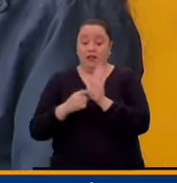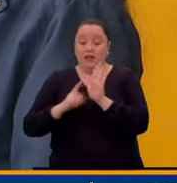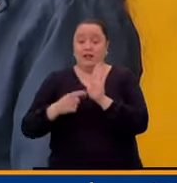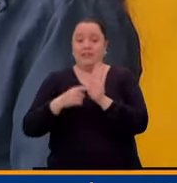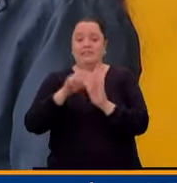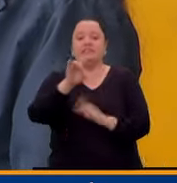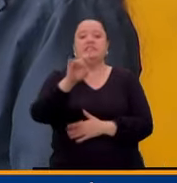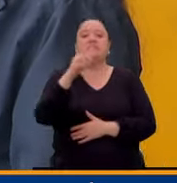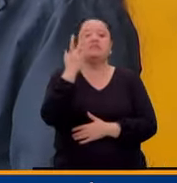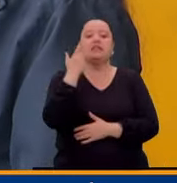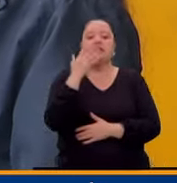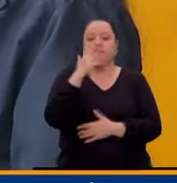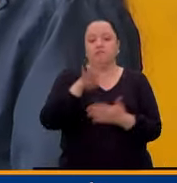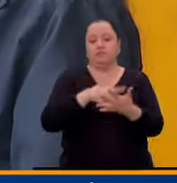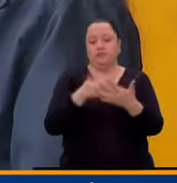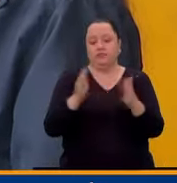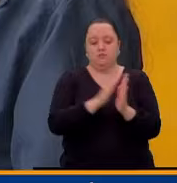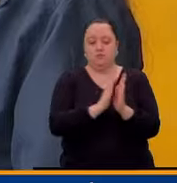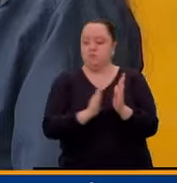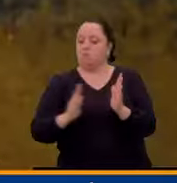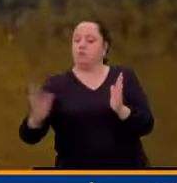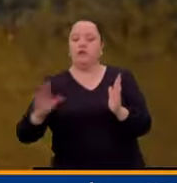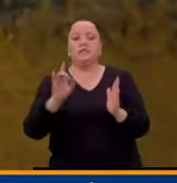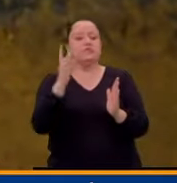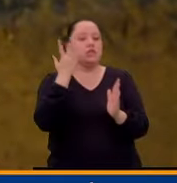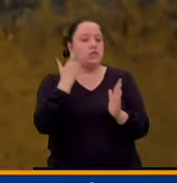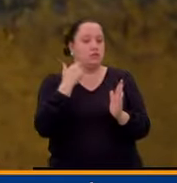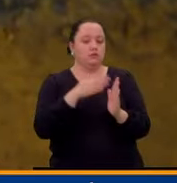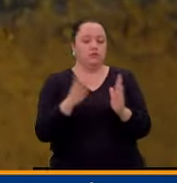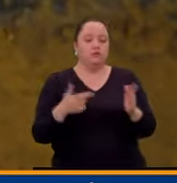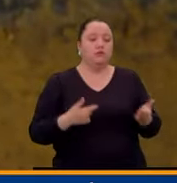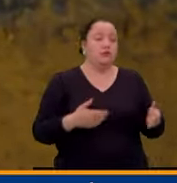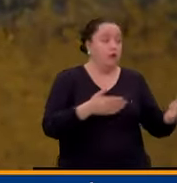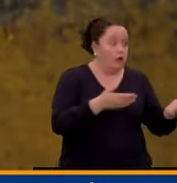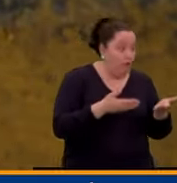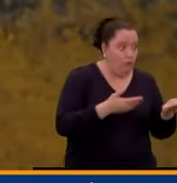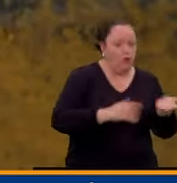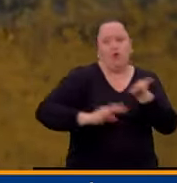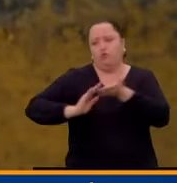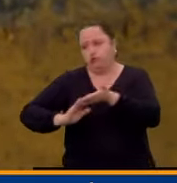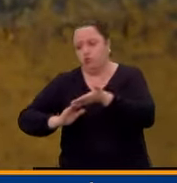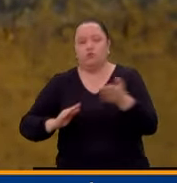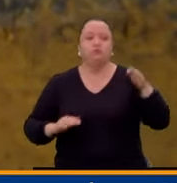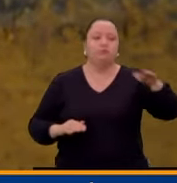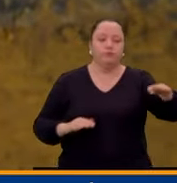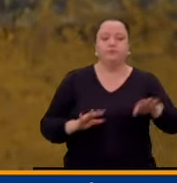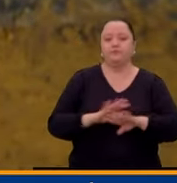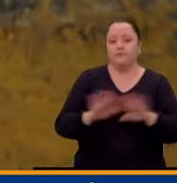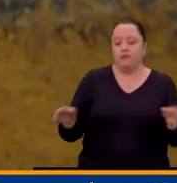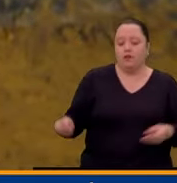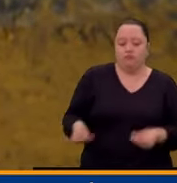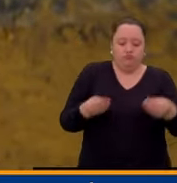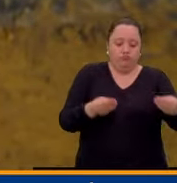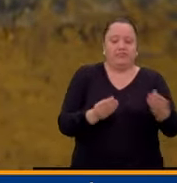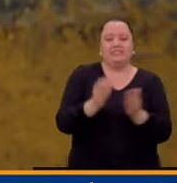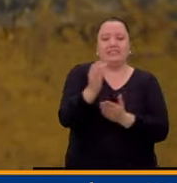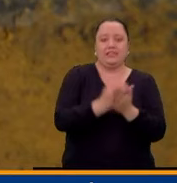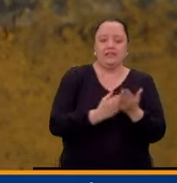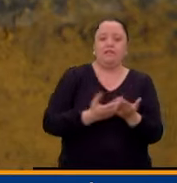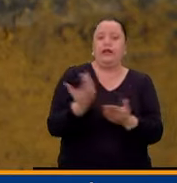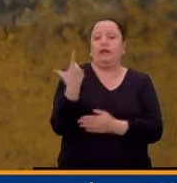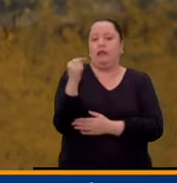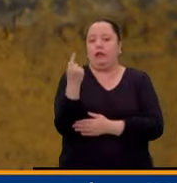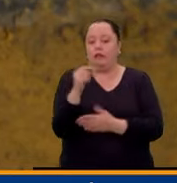de 15 días calendario para realizar los arreglos pertinentes. Ahora hablemos del certificado que se emite, se da físico, digital.